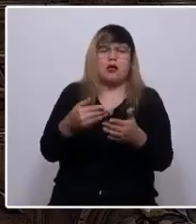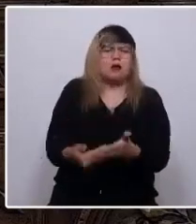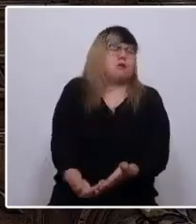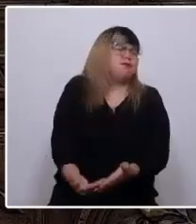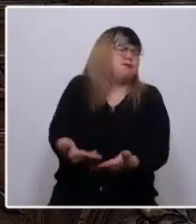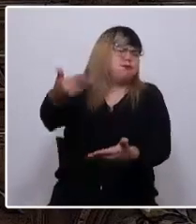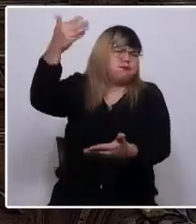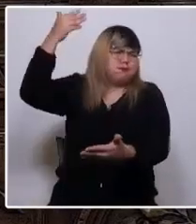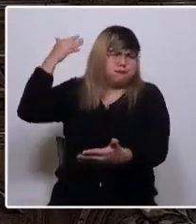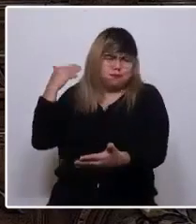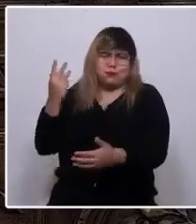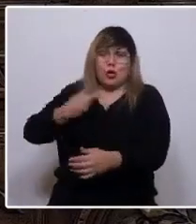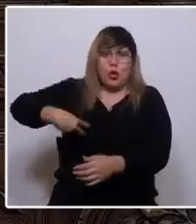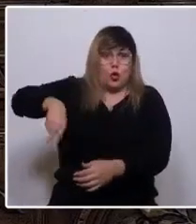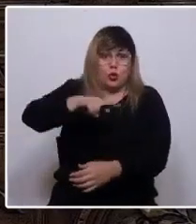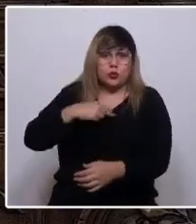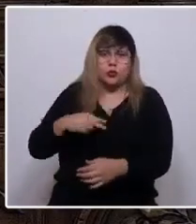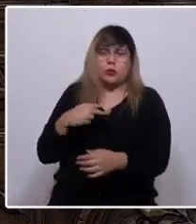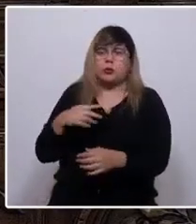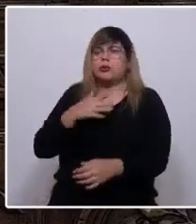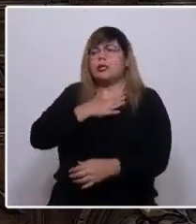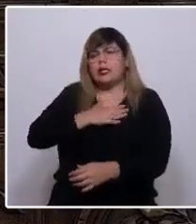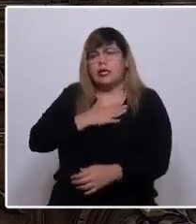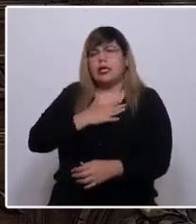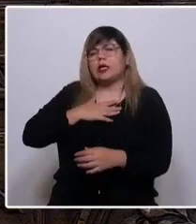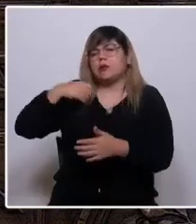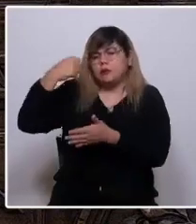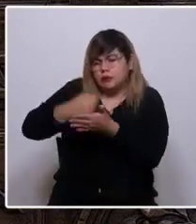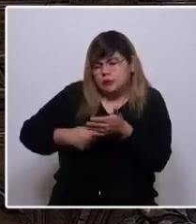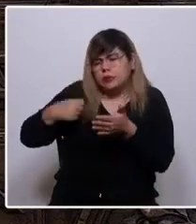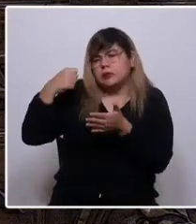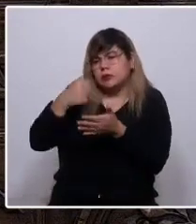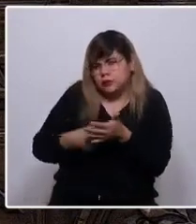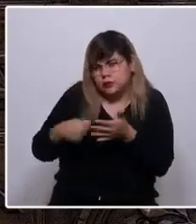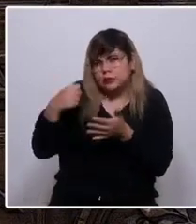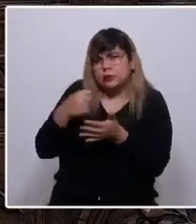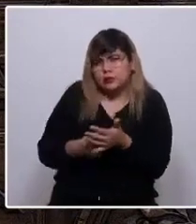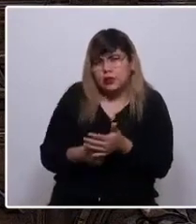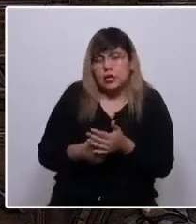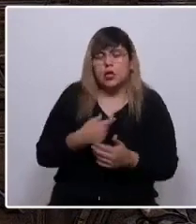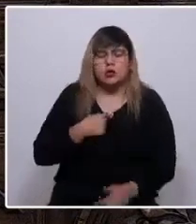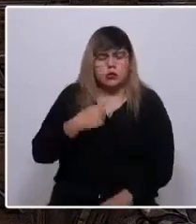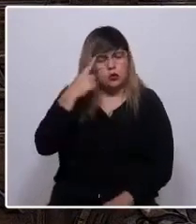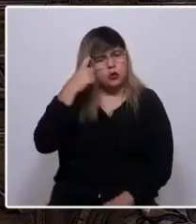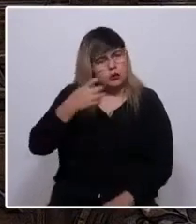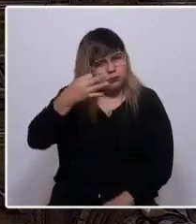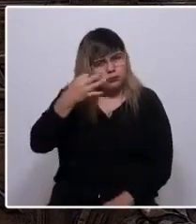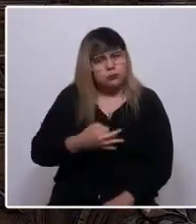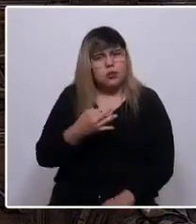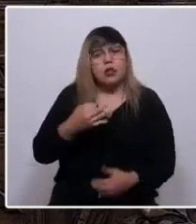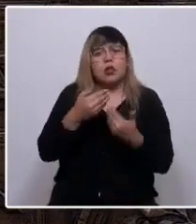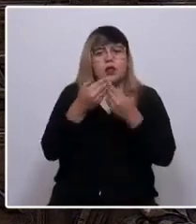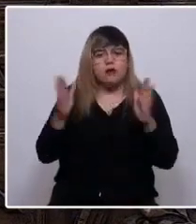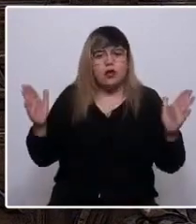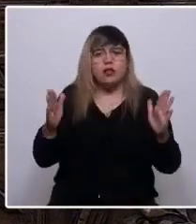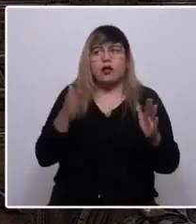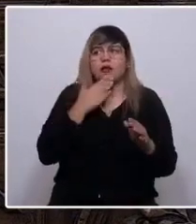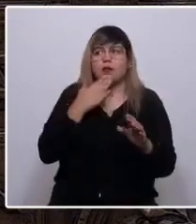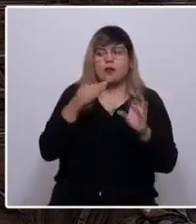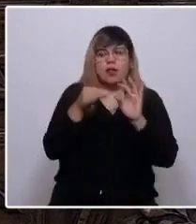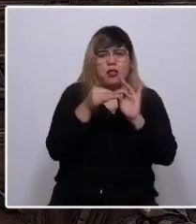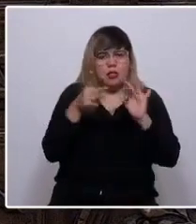años muchos de nosotros hemos buscado incansablemente. Y yo creo firmemente en la libertad y en la democracia,